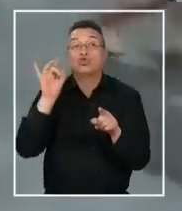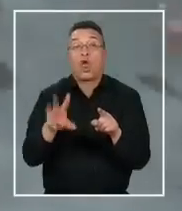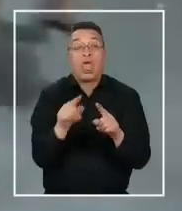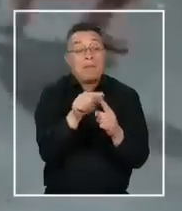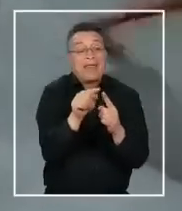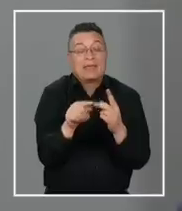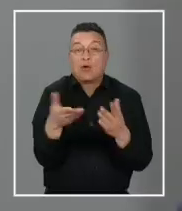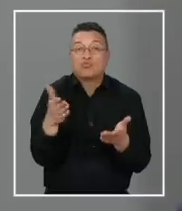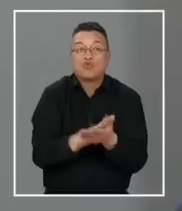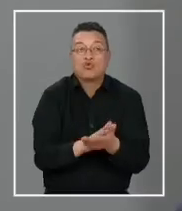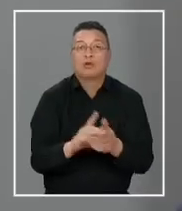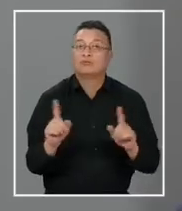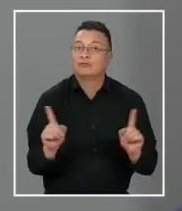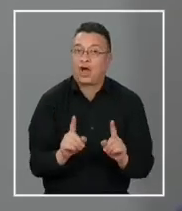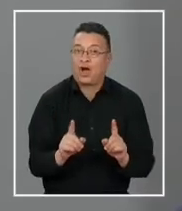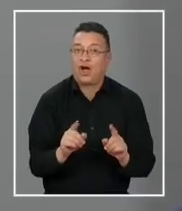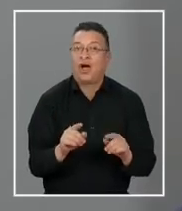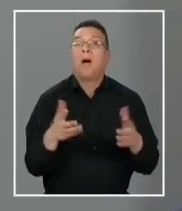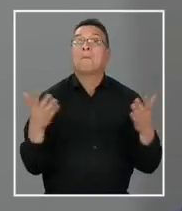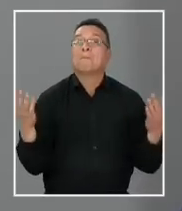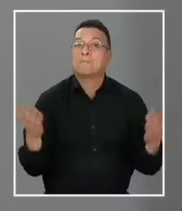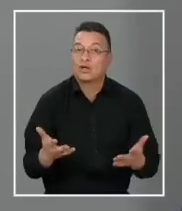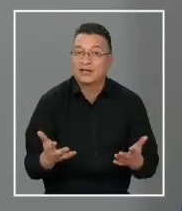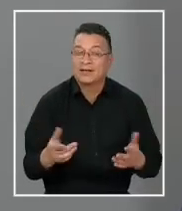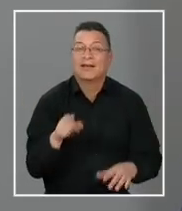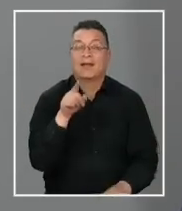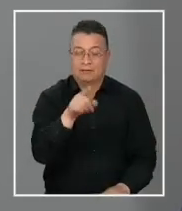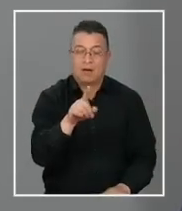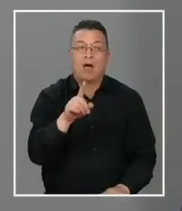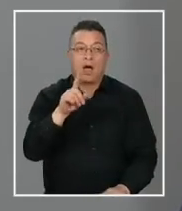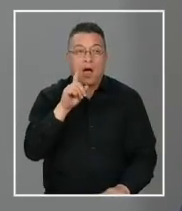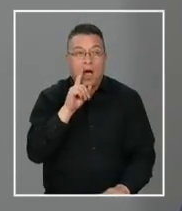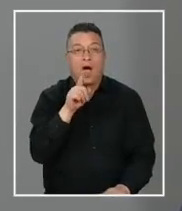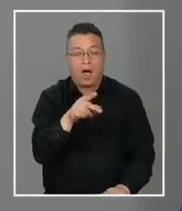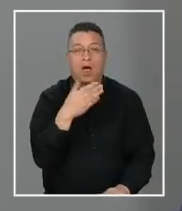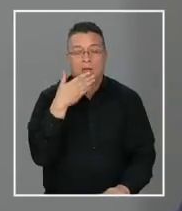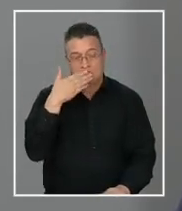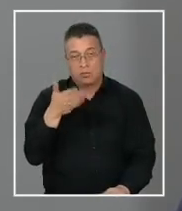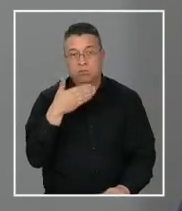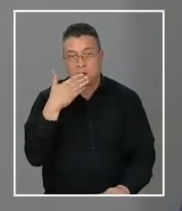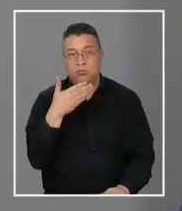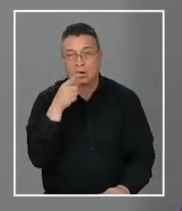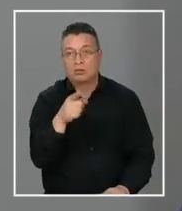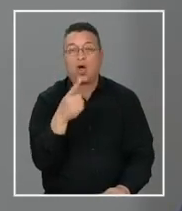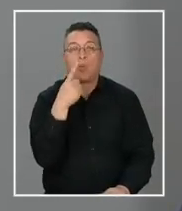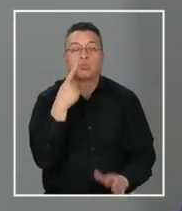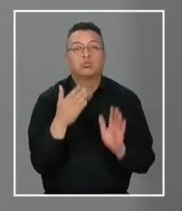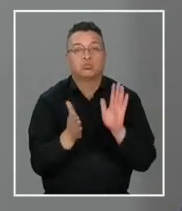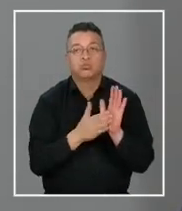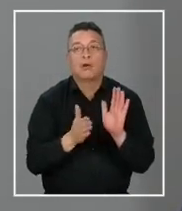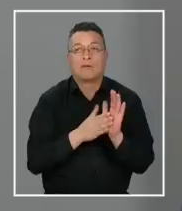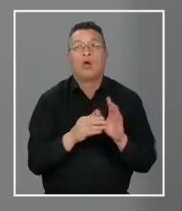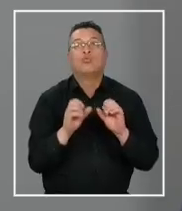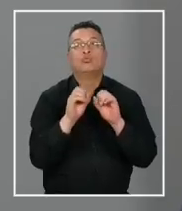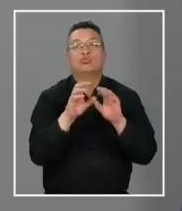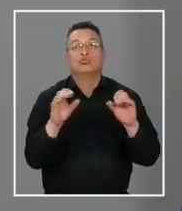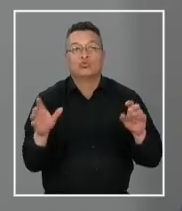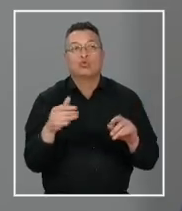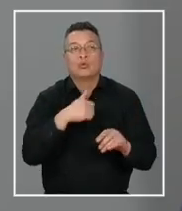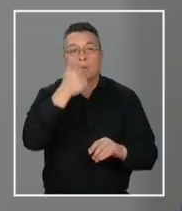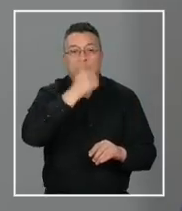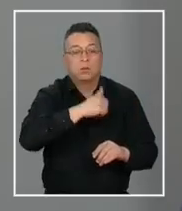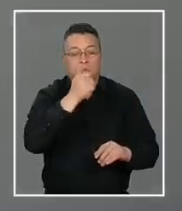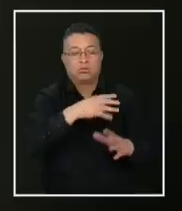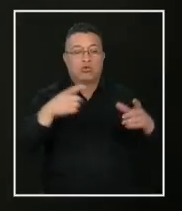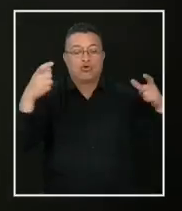han muerto, porque precisamente hay testimonios y evidencia que muchos han sido enterrados en